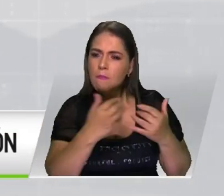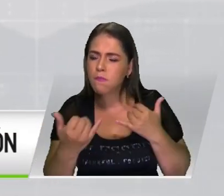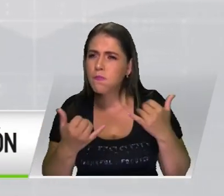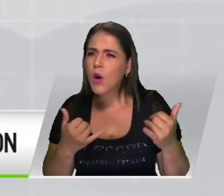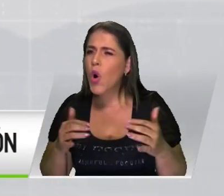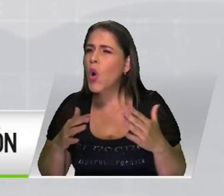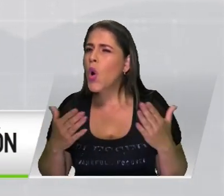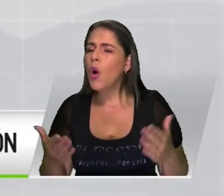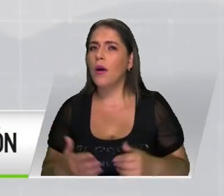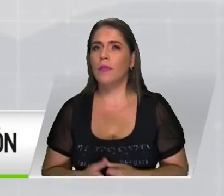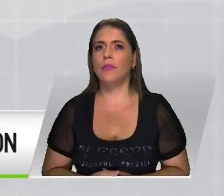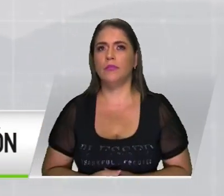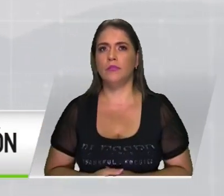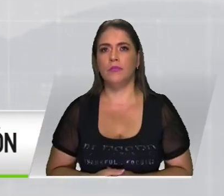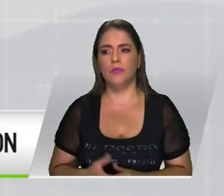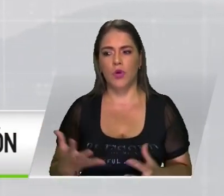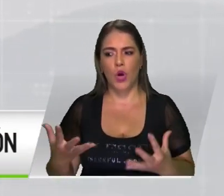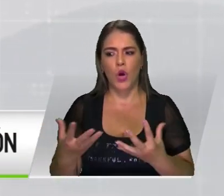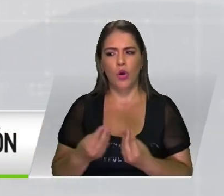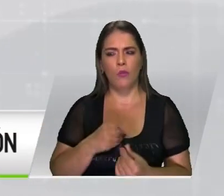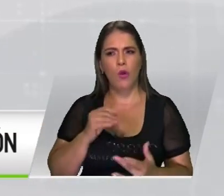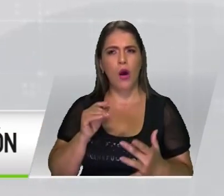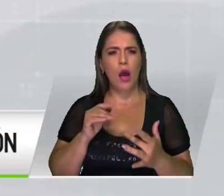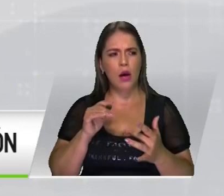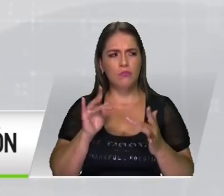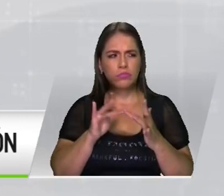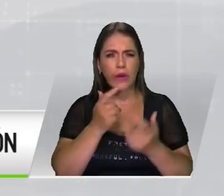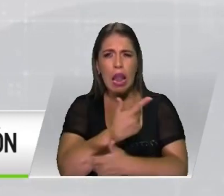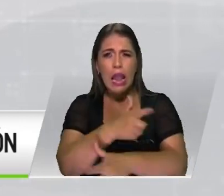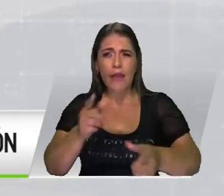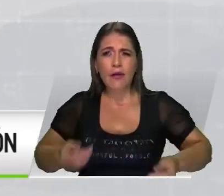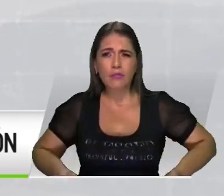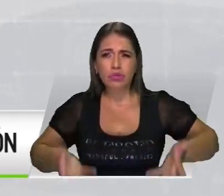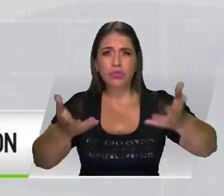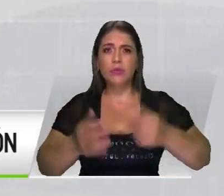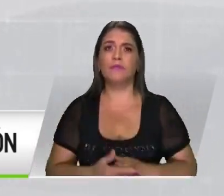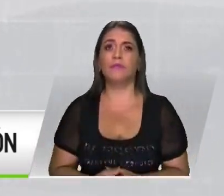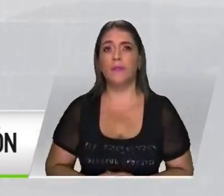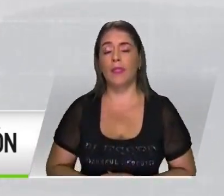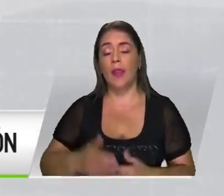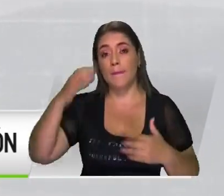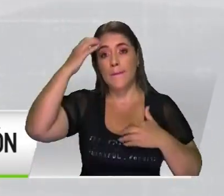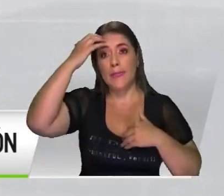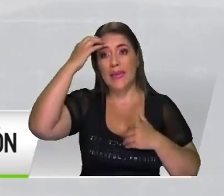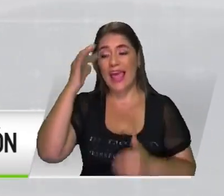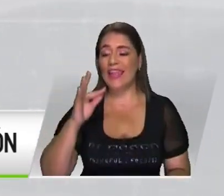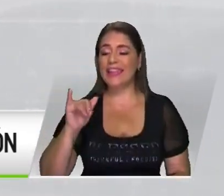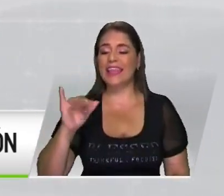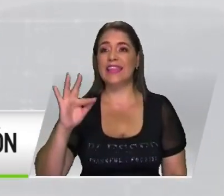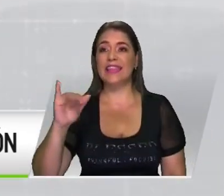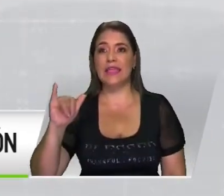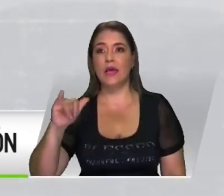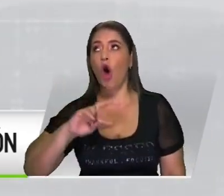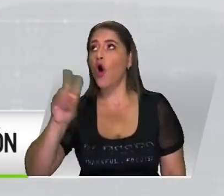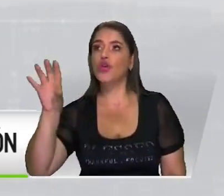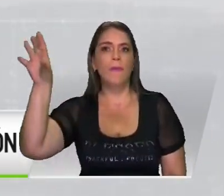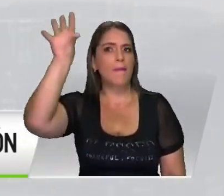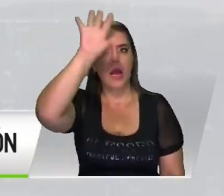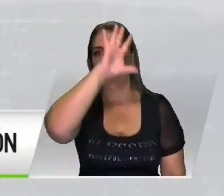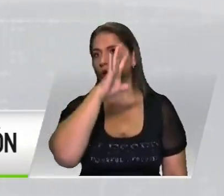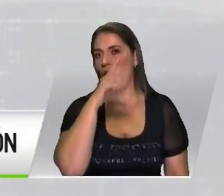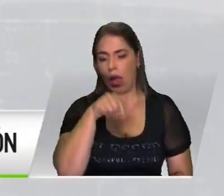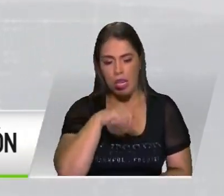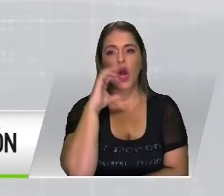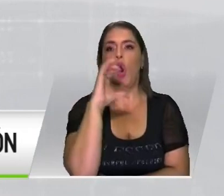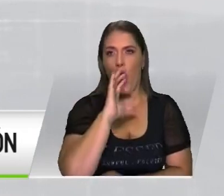y si realmente era un grupo idóneo para liberar. Esta especie, que solo existe en Colombia, también se ha visto amenazada por la